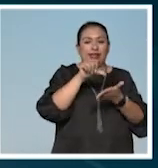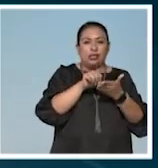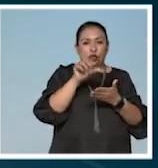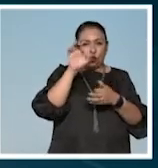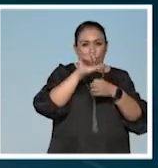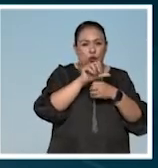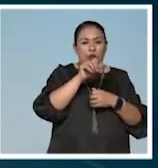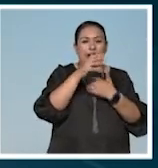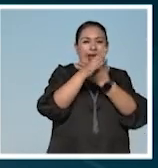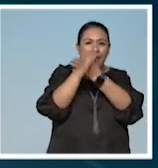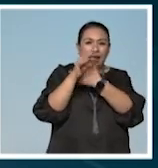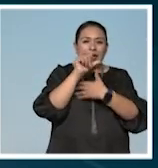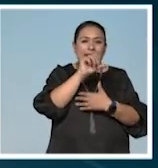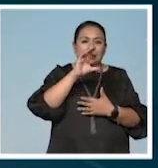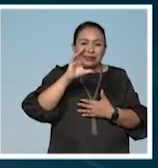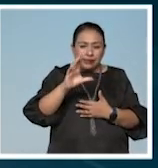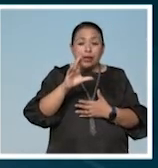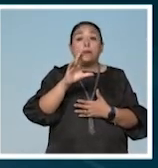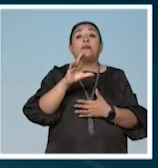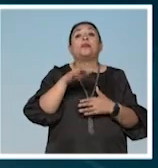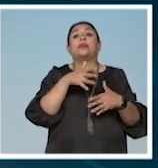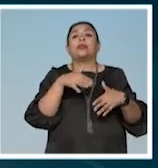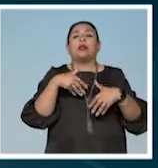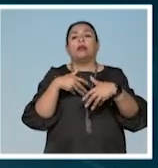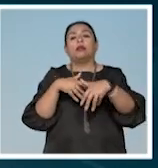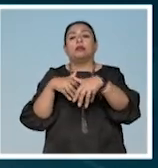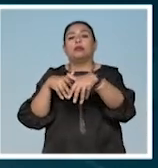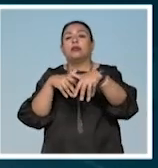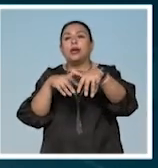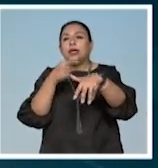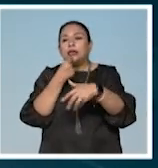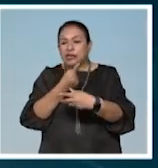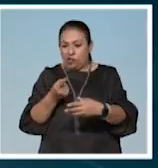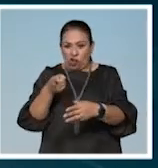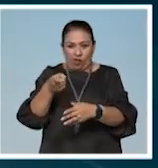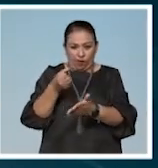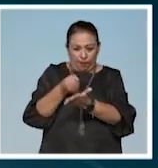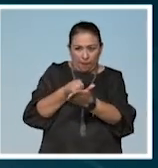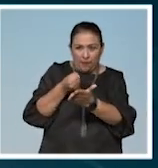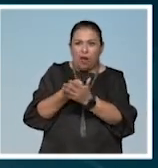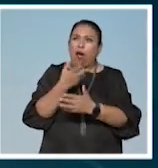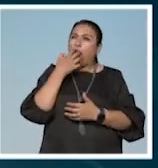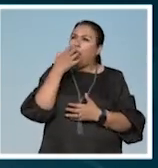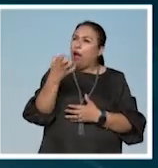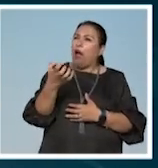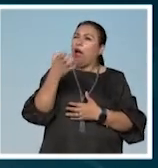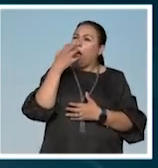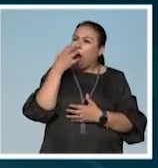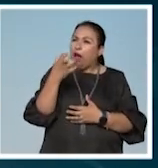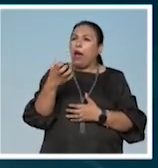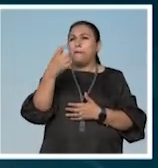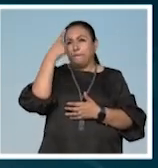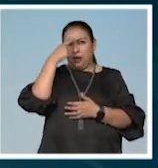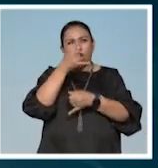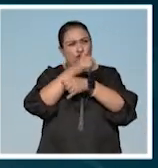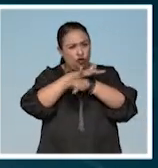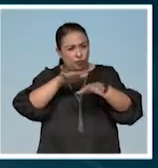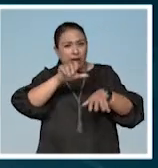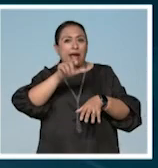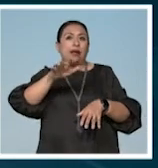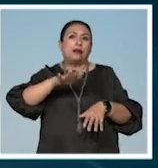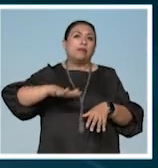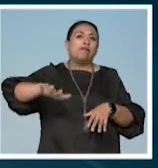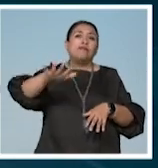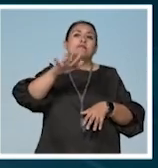AC soñando mariposas y transitamos con nuestros niños activistas gritando las consignas para informar a los